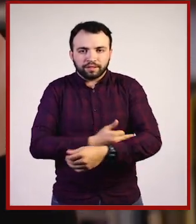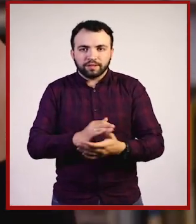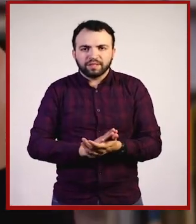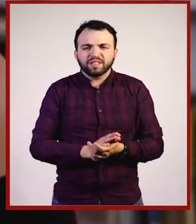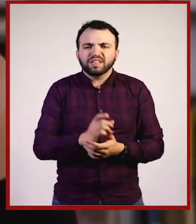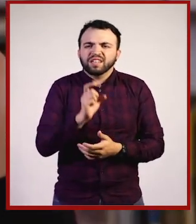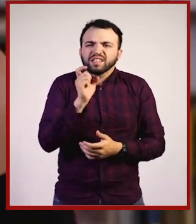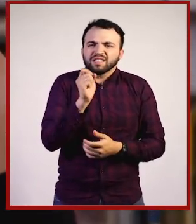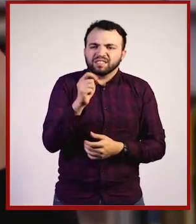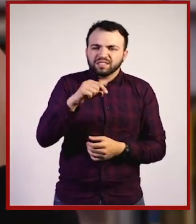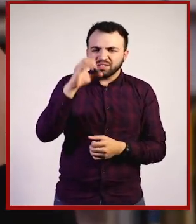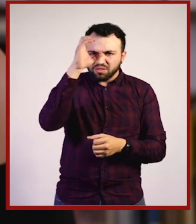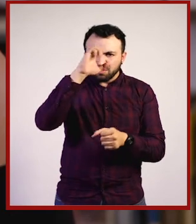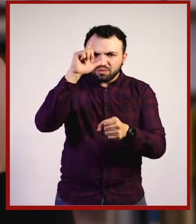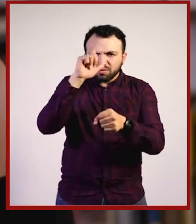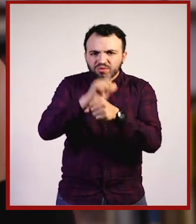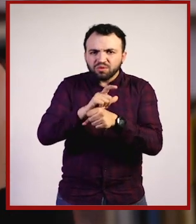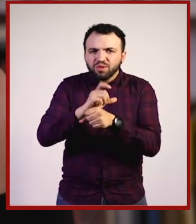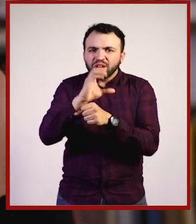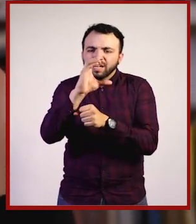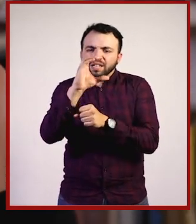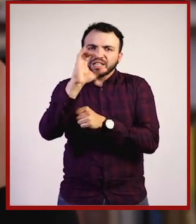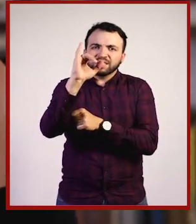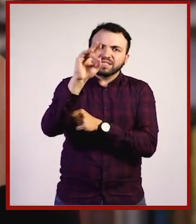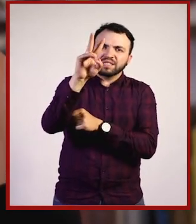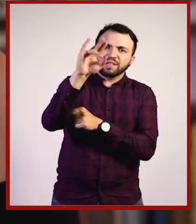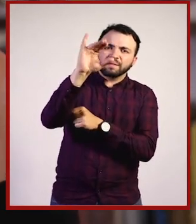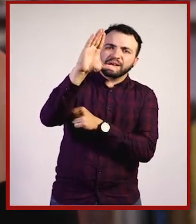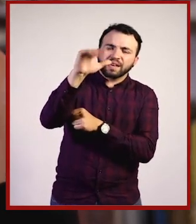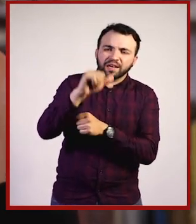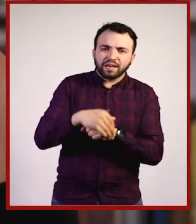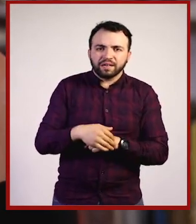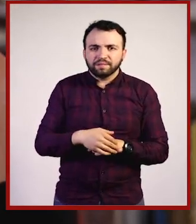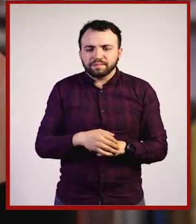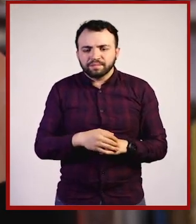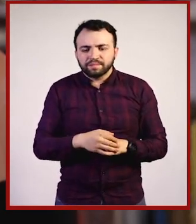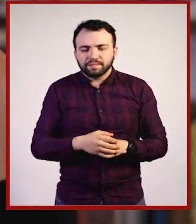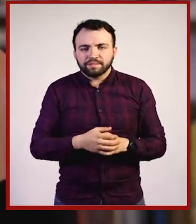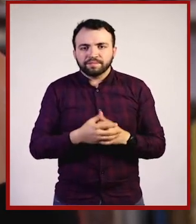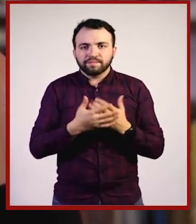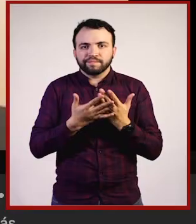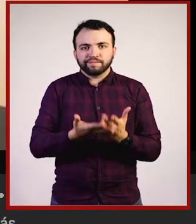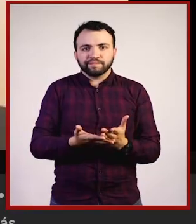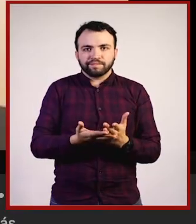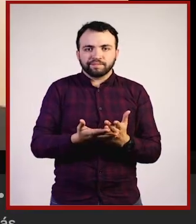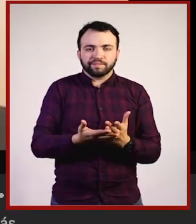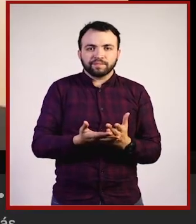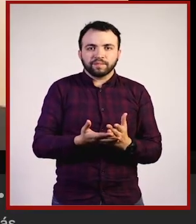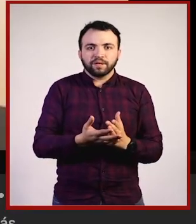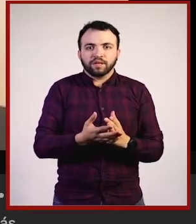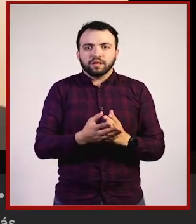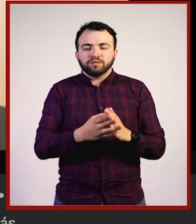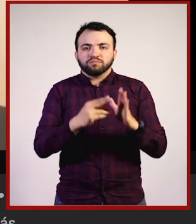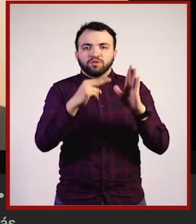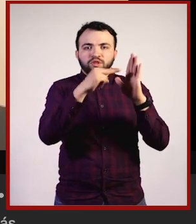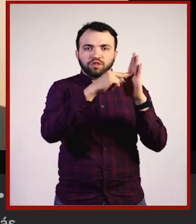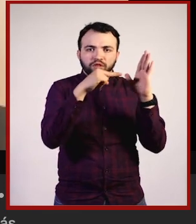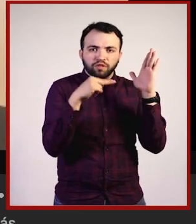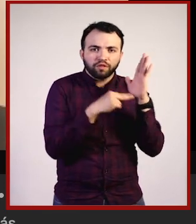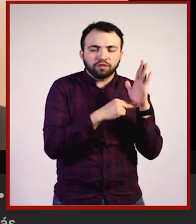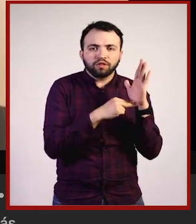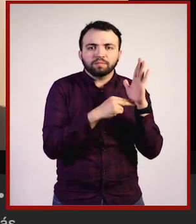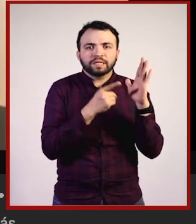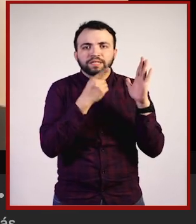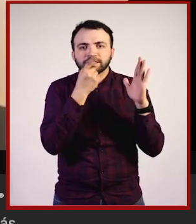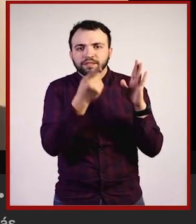cívica y a qué tipo de prácticas ciudadanas se opone o trata de corregir? Mira, en un aspecto normativo, la